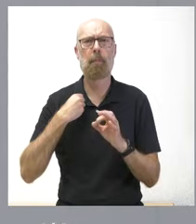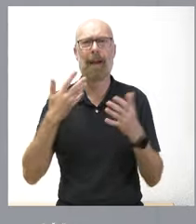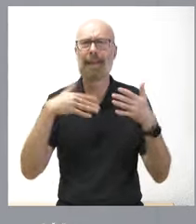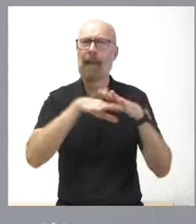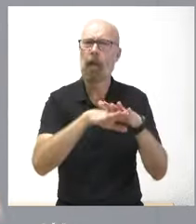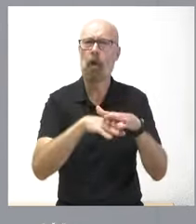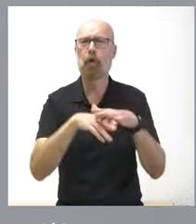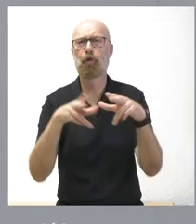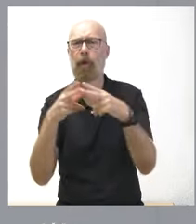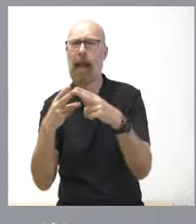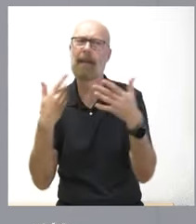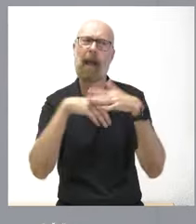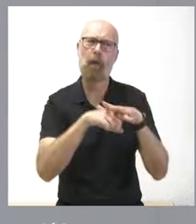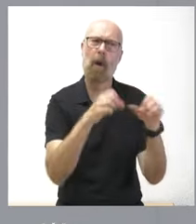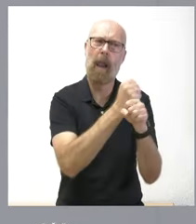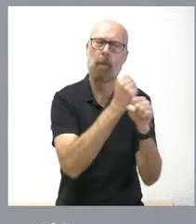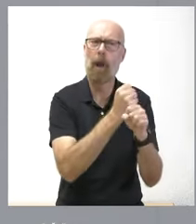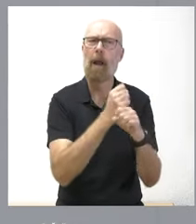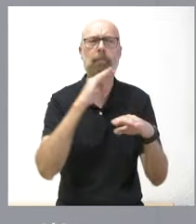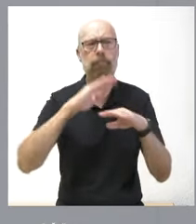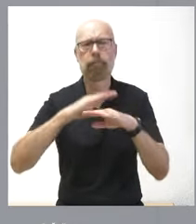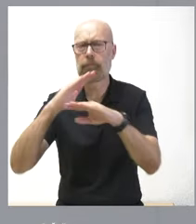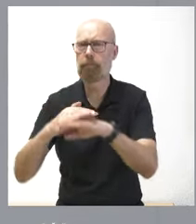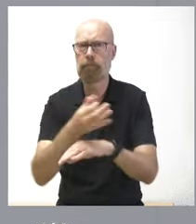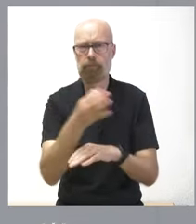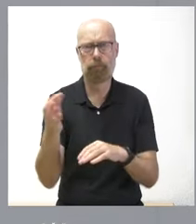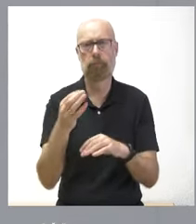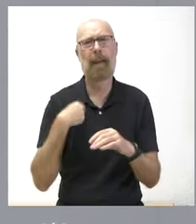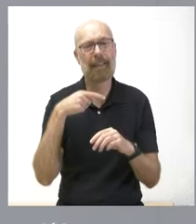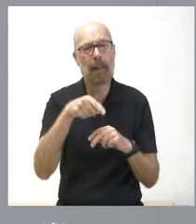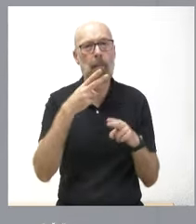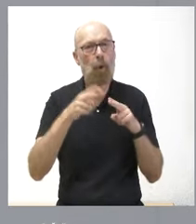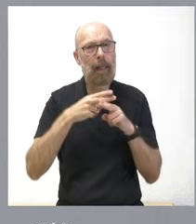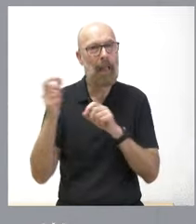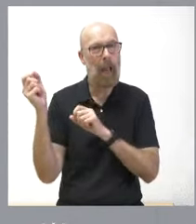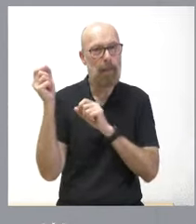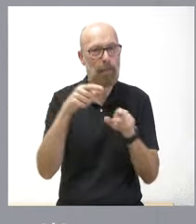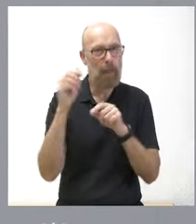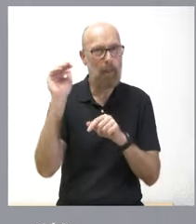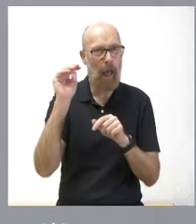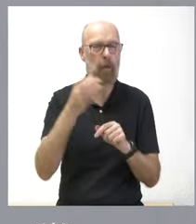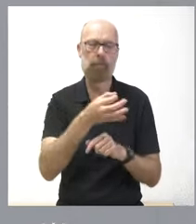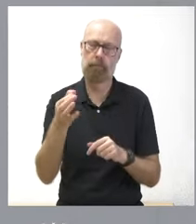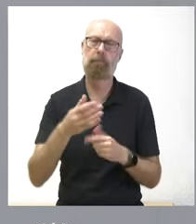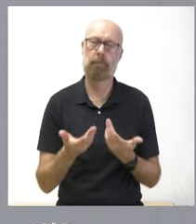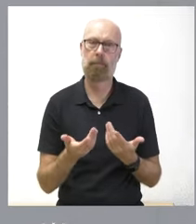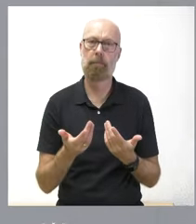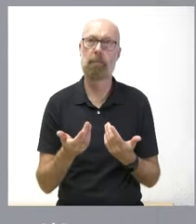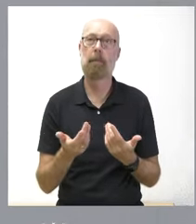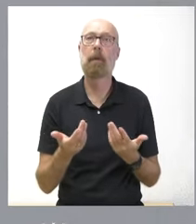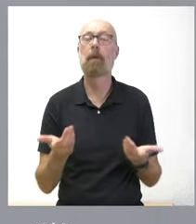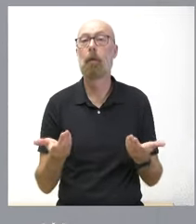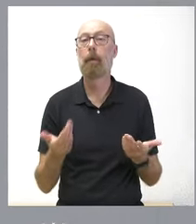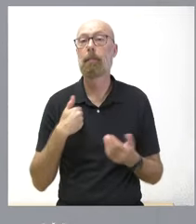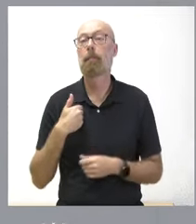y laboral y, por tanto, que tengamos en cuenta esta política de inmigración a hora de definir en función de los puestos de trabajo de los que disponemos. Naturalmente, quien otorga los